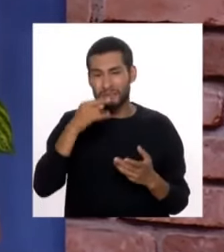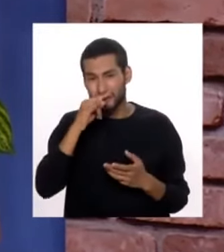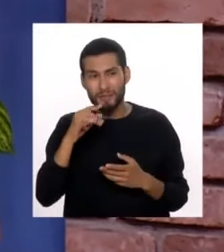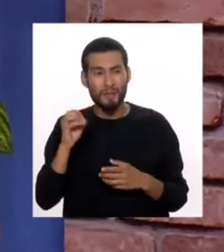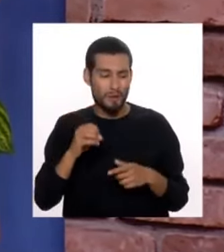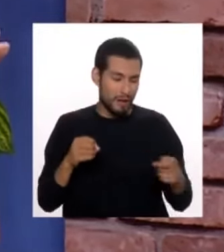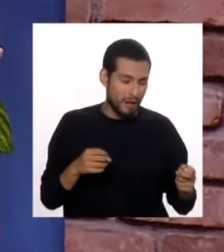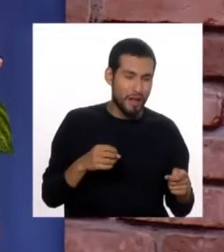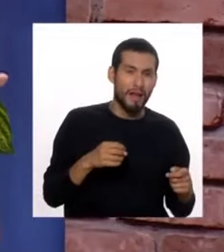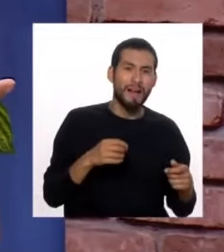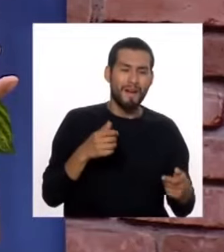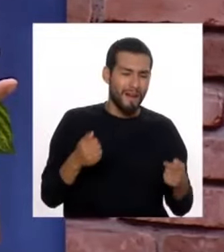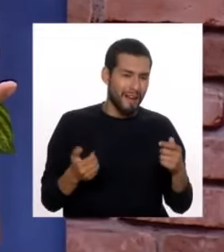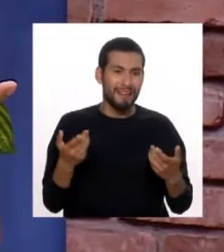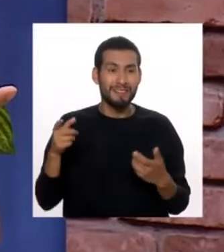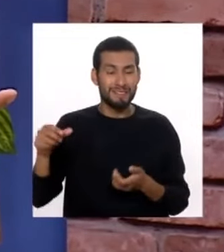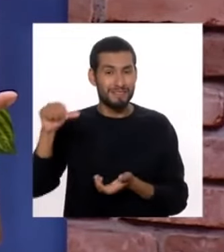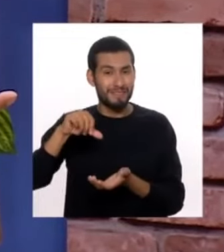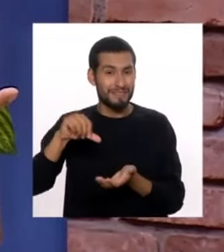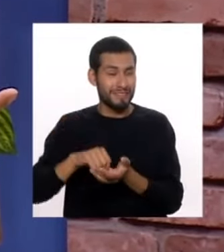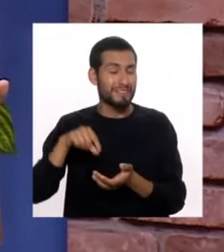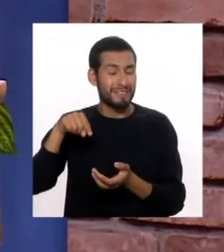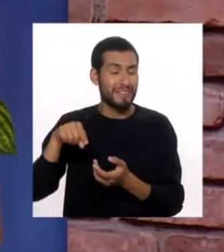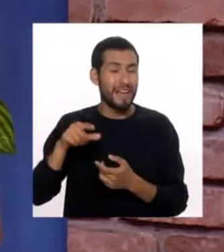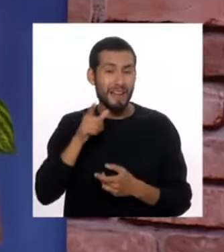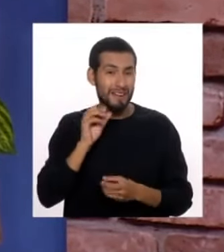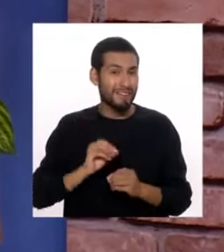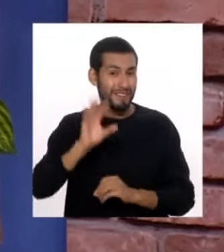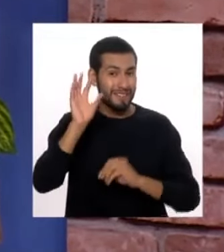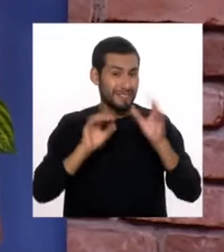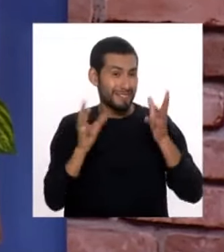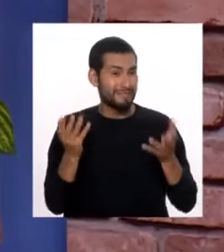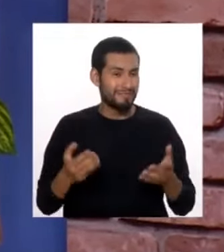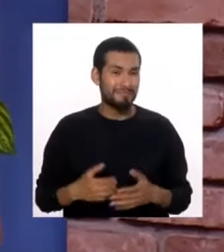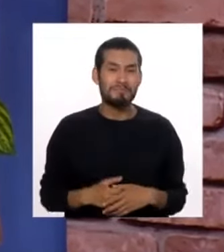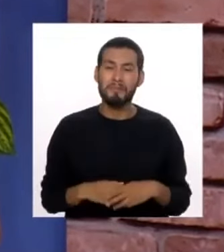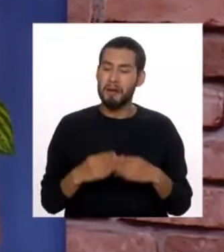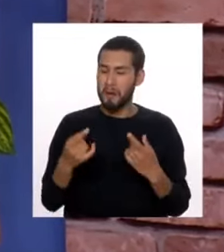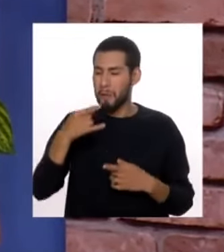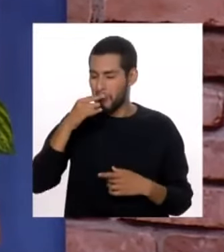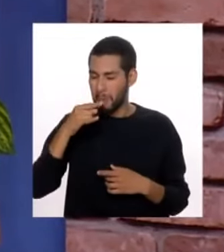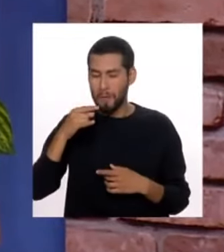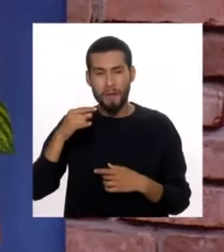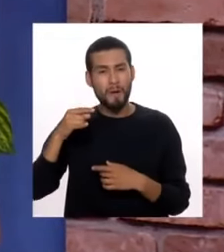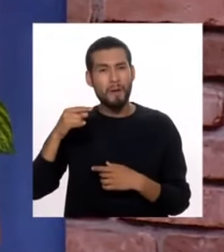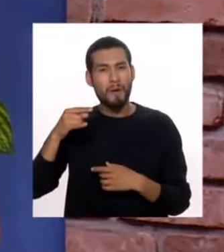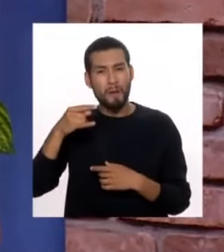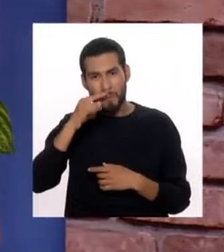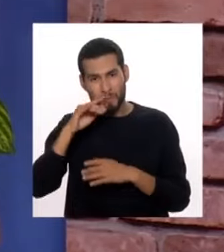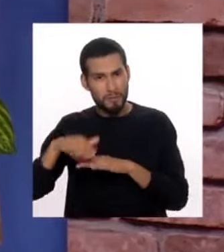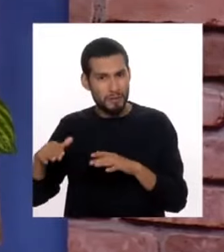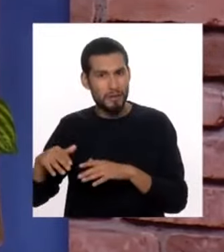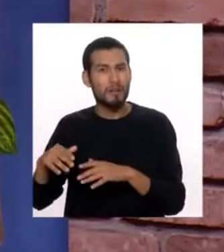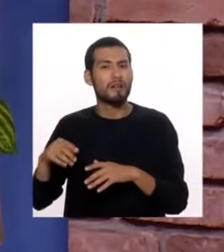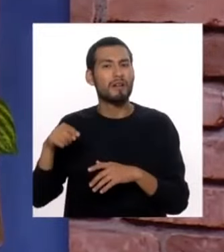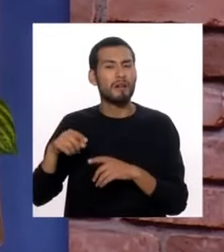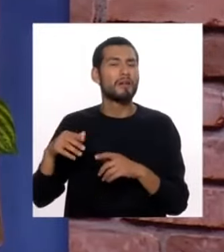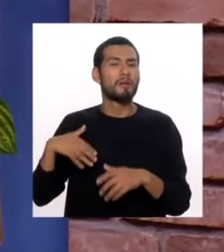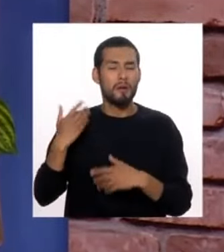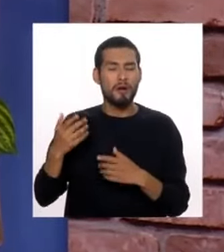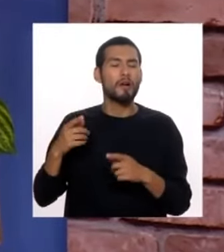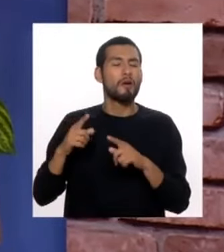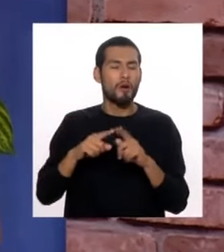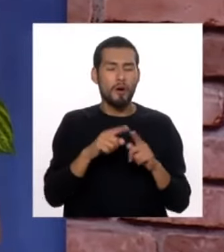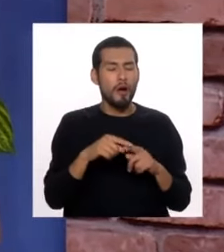o la mascota, entonces lo que ha hecho el parque mágico de las aguas es muy bien, mascotas de 5 a 11, luego los dueños tienen que